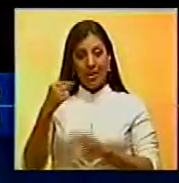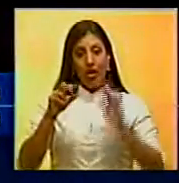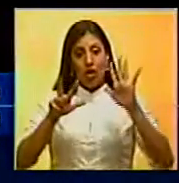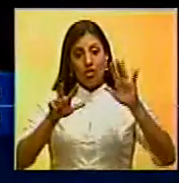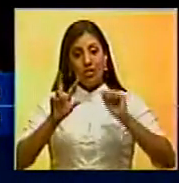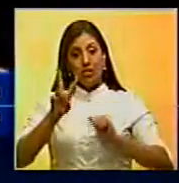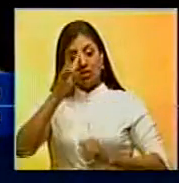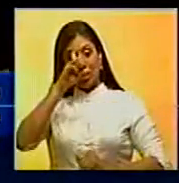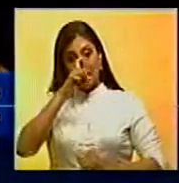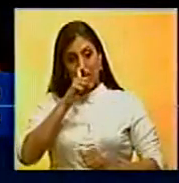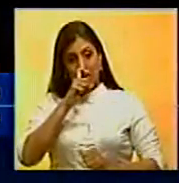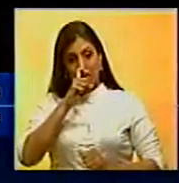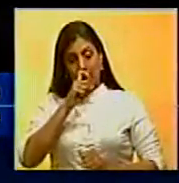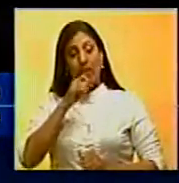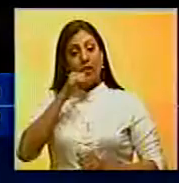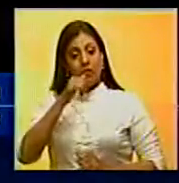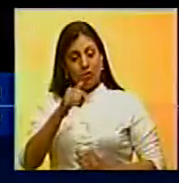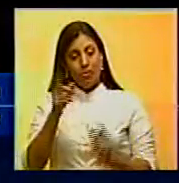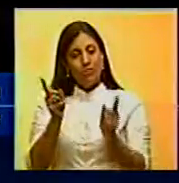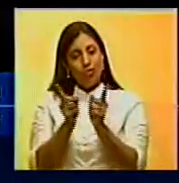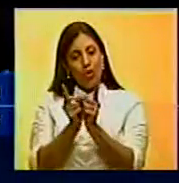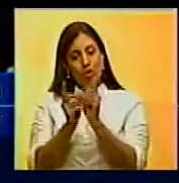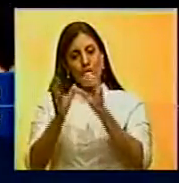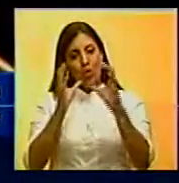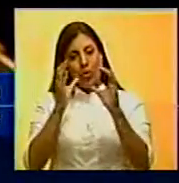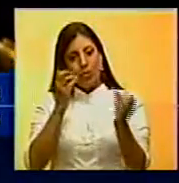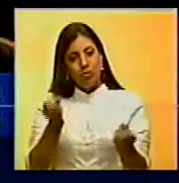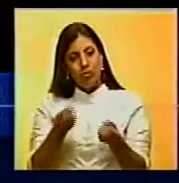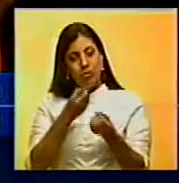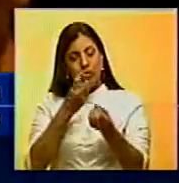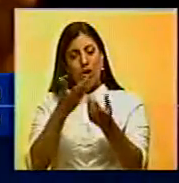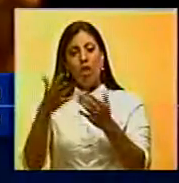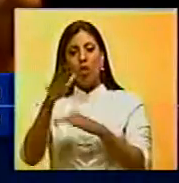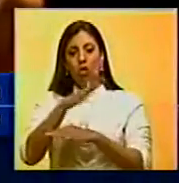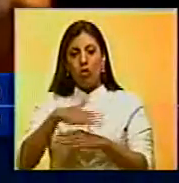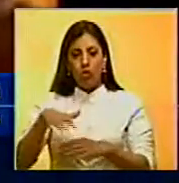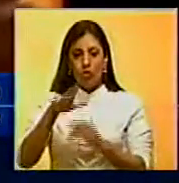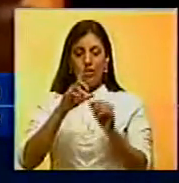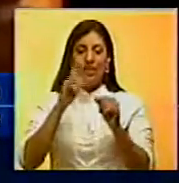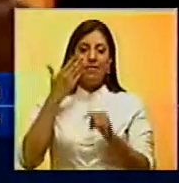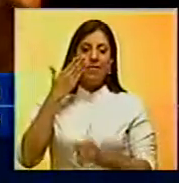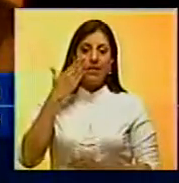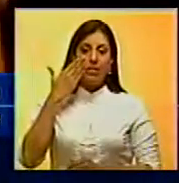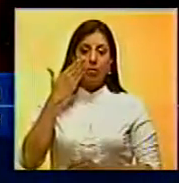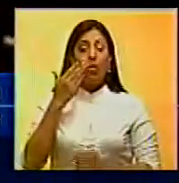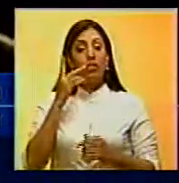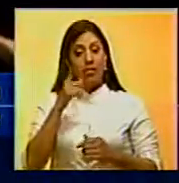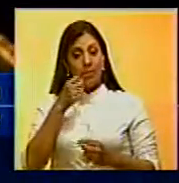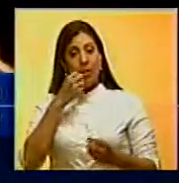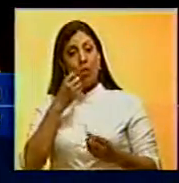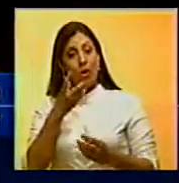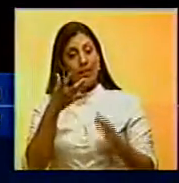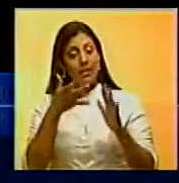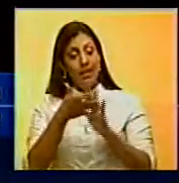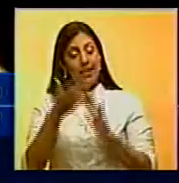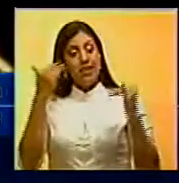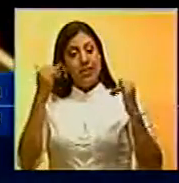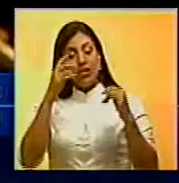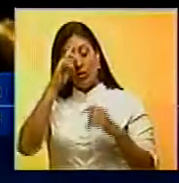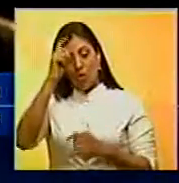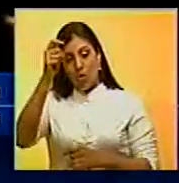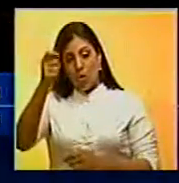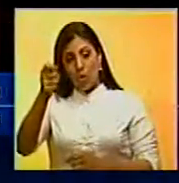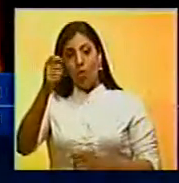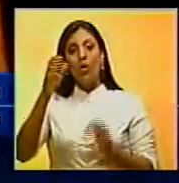los 82 años de edad. Informó un breve comunicado publicado en su página en la red social Facebook. Asimismo, señala que se celebrará un